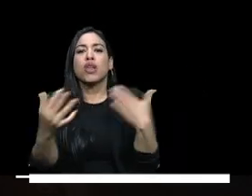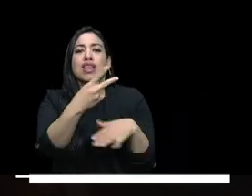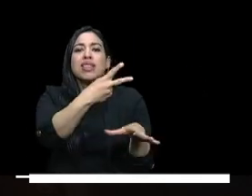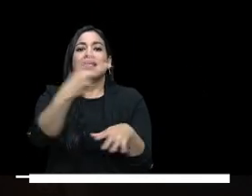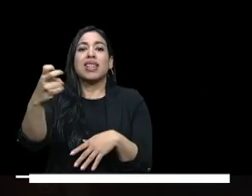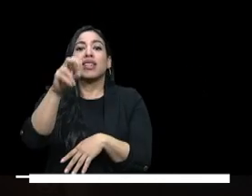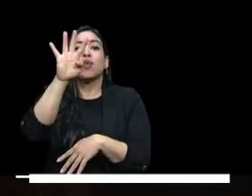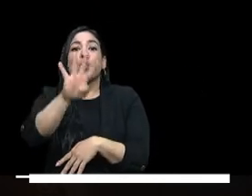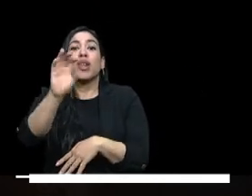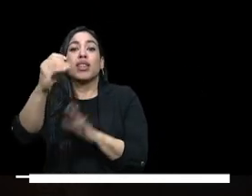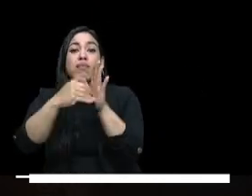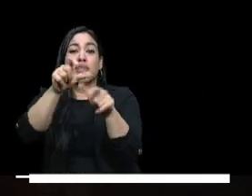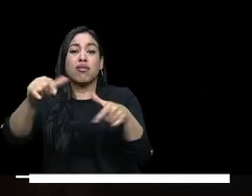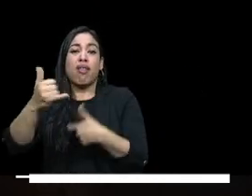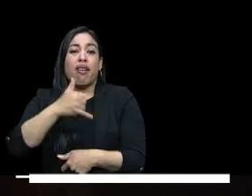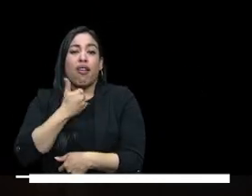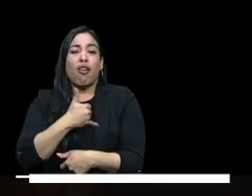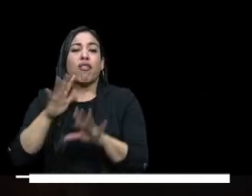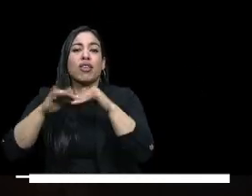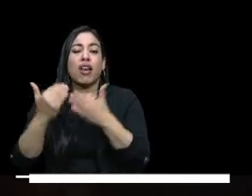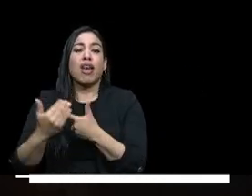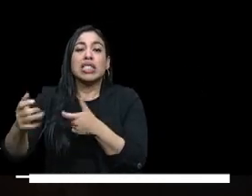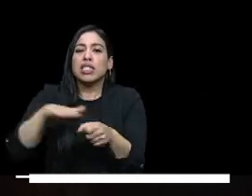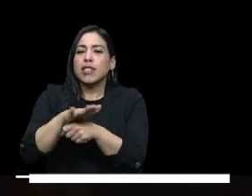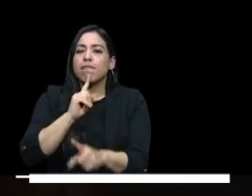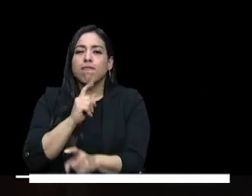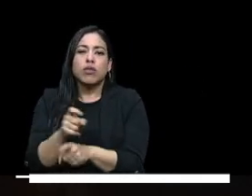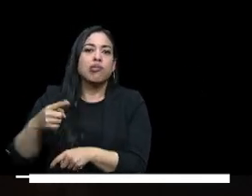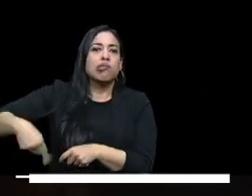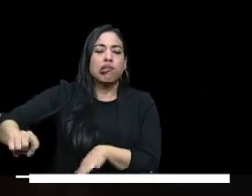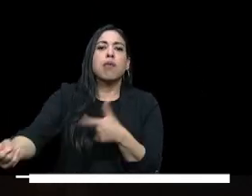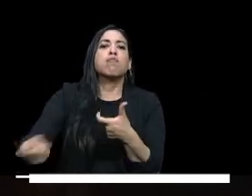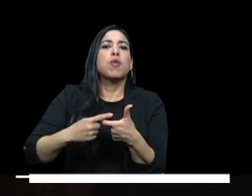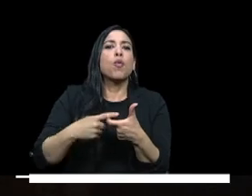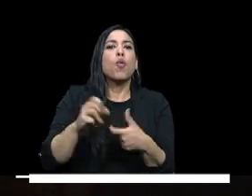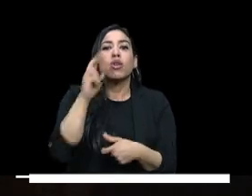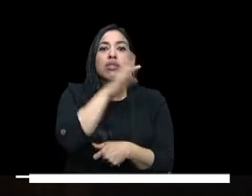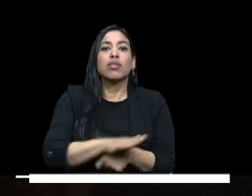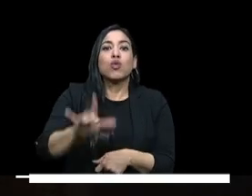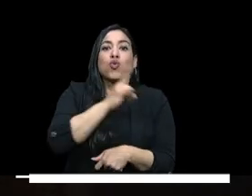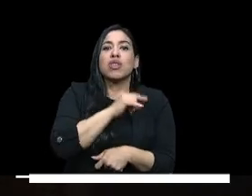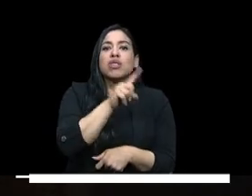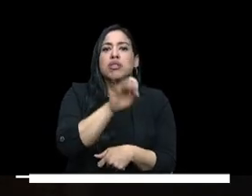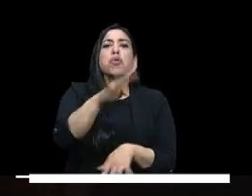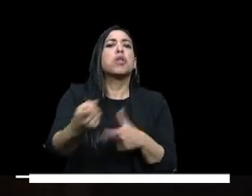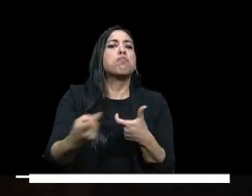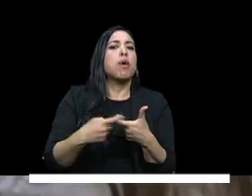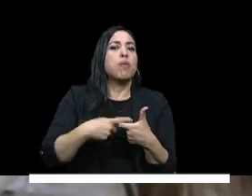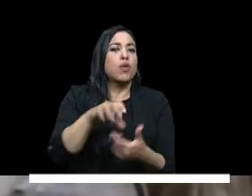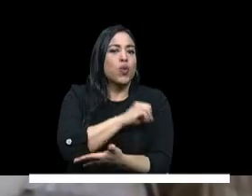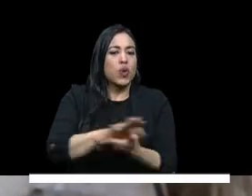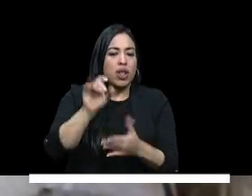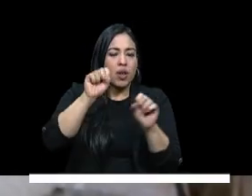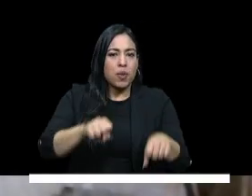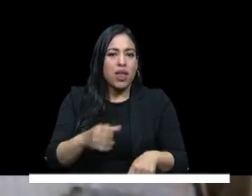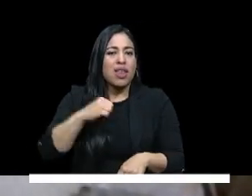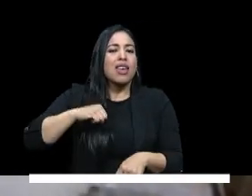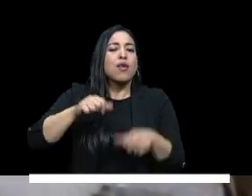740 mil estudiantes en condiciones de vulnerabilidad en las 64 instituciones de educación superior públicas